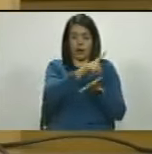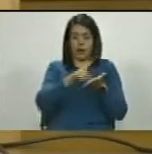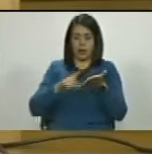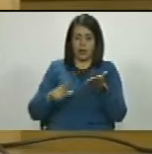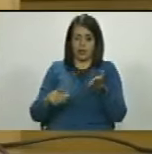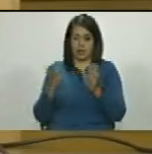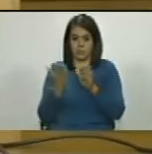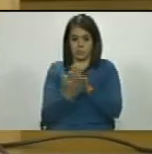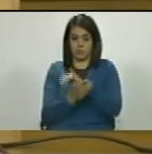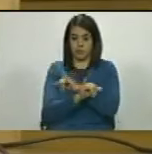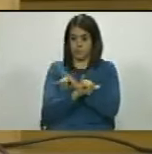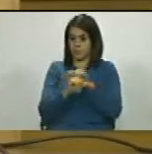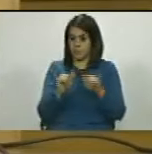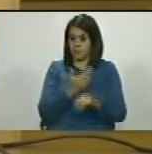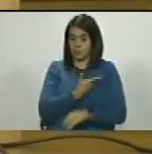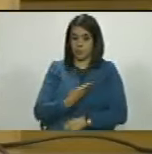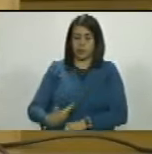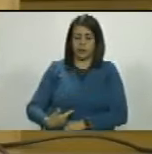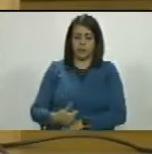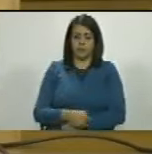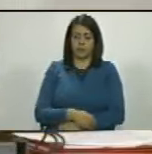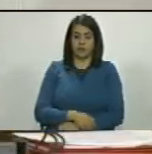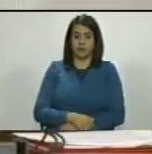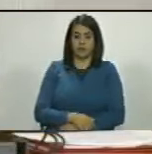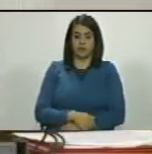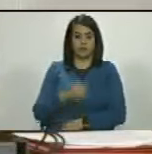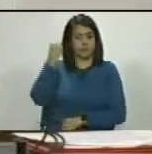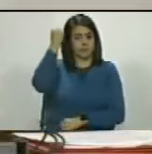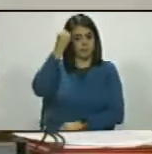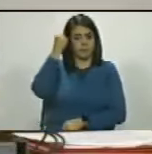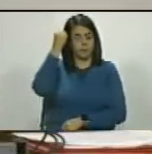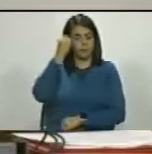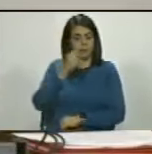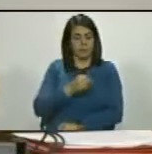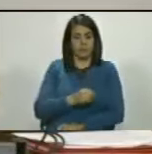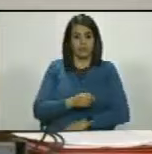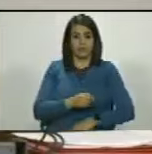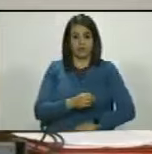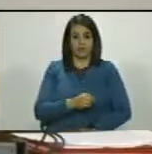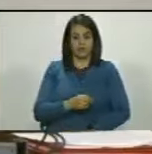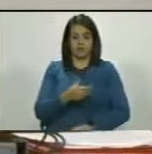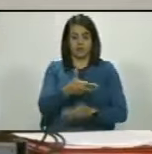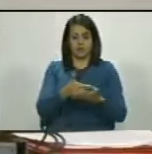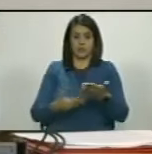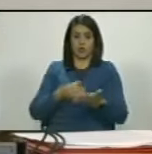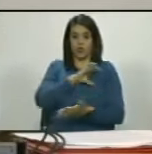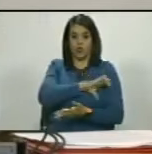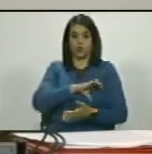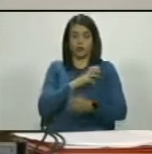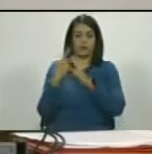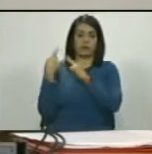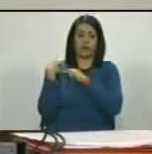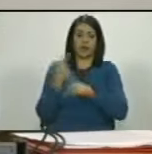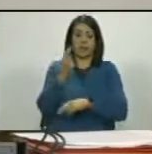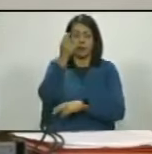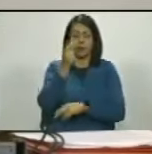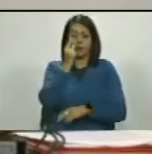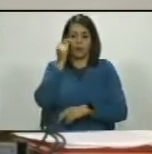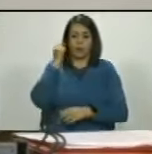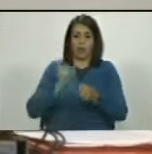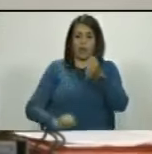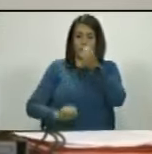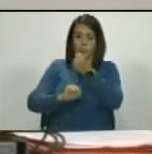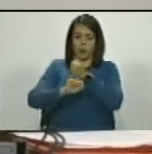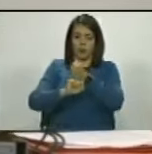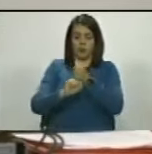lista anexa. Es todo, ciudadano presidente. En consideración, el acta de la Comisión Delegada, las diputadas y diputados que estén a